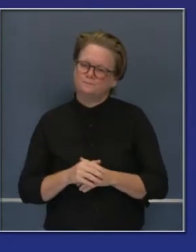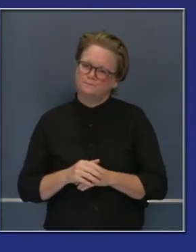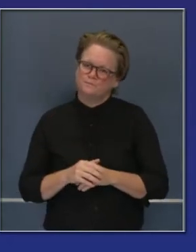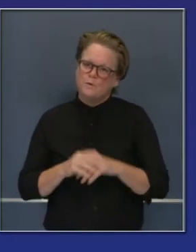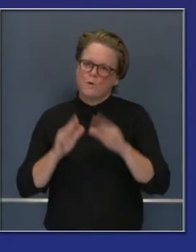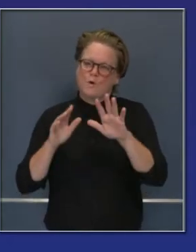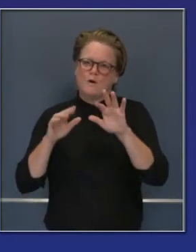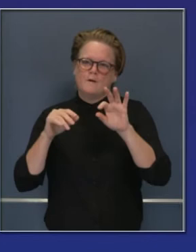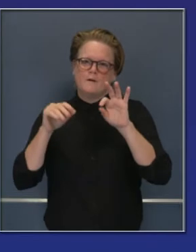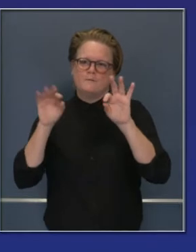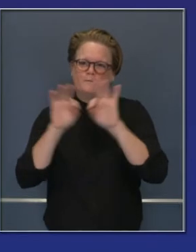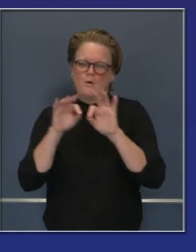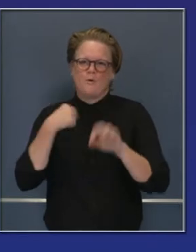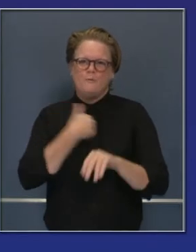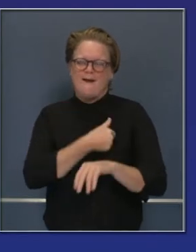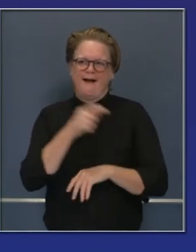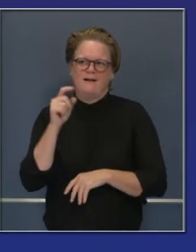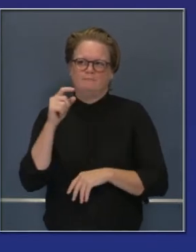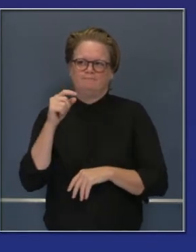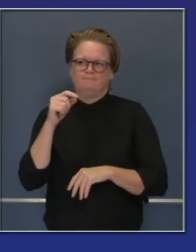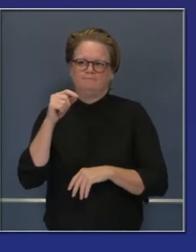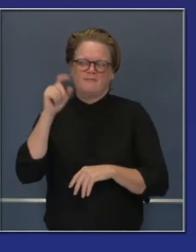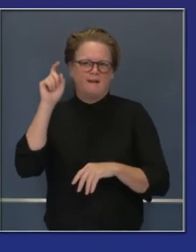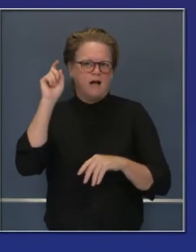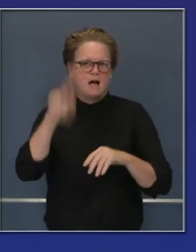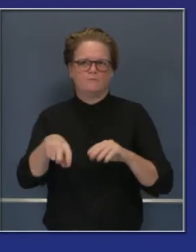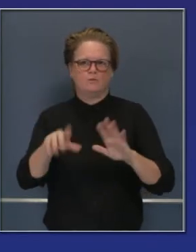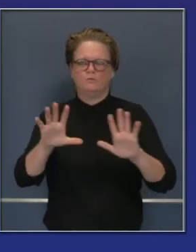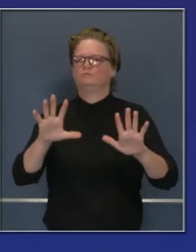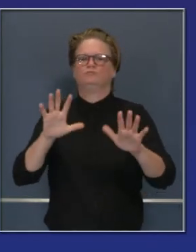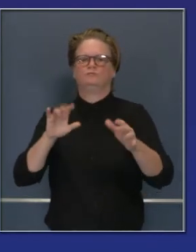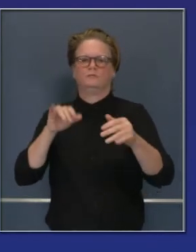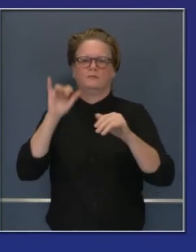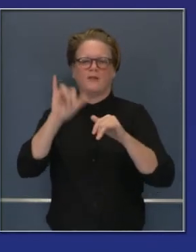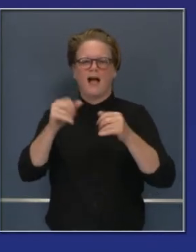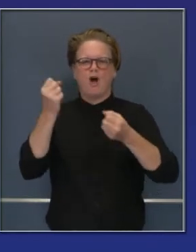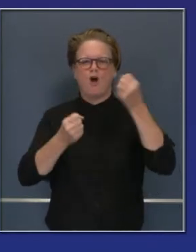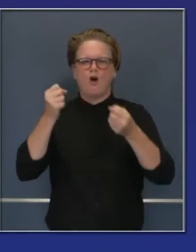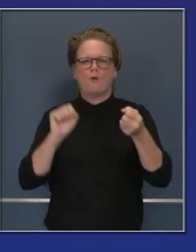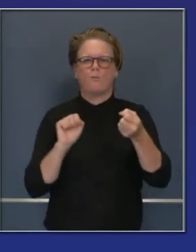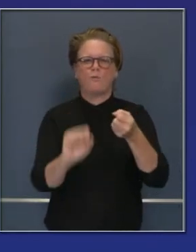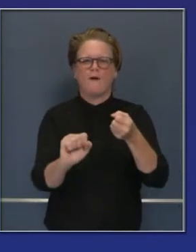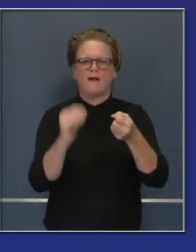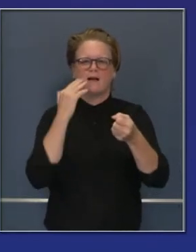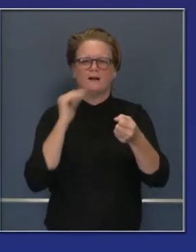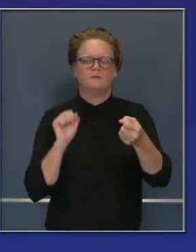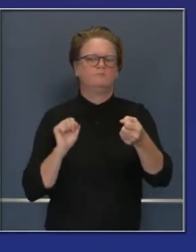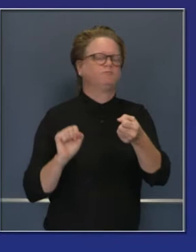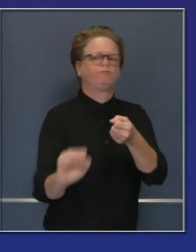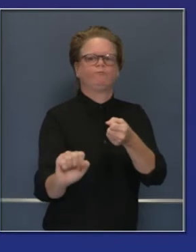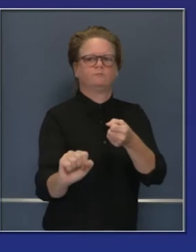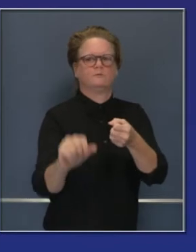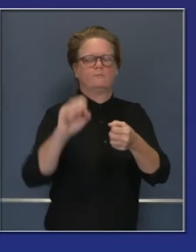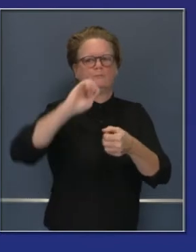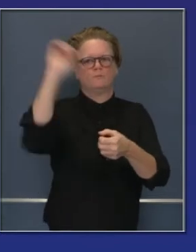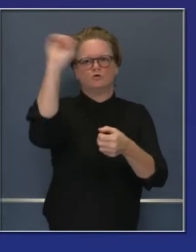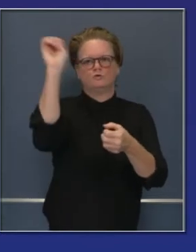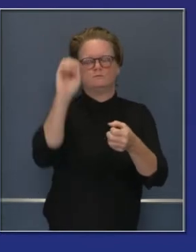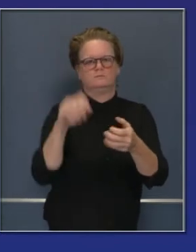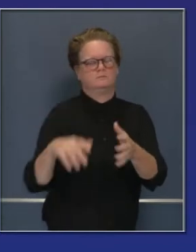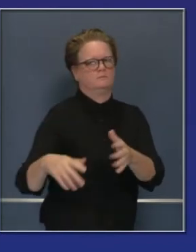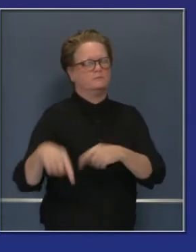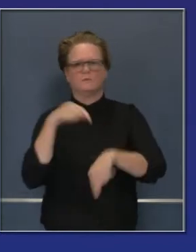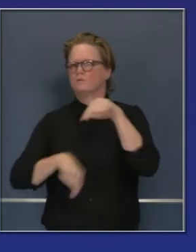Así que es esencial que tomemos control de la situación, la administremos para salir